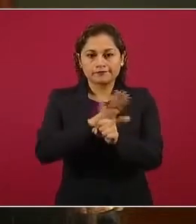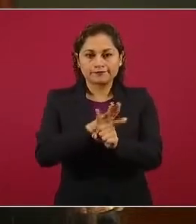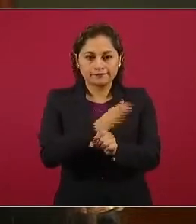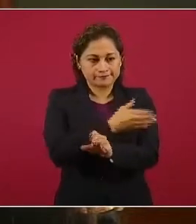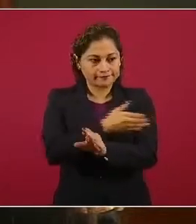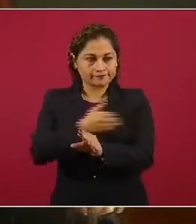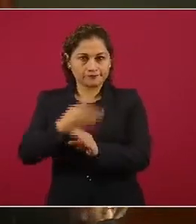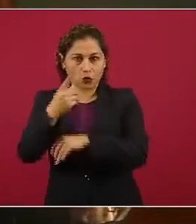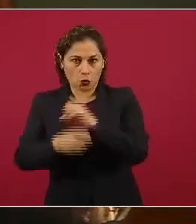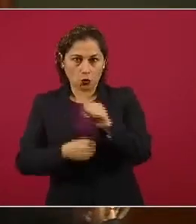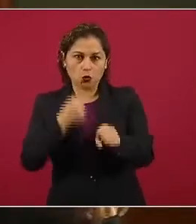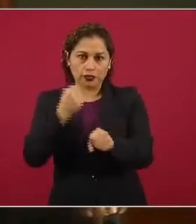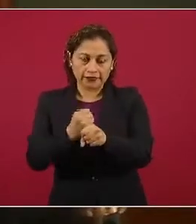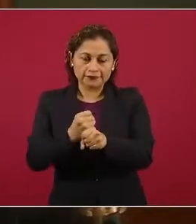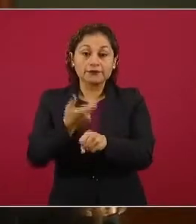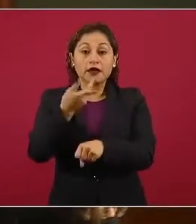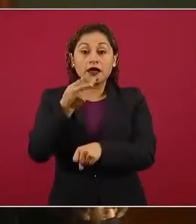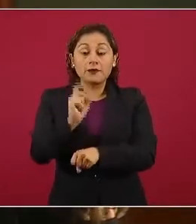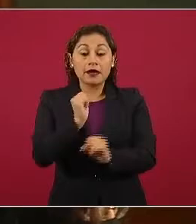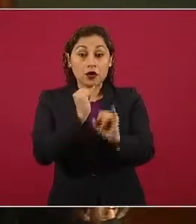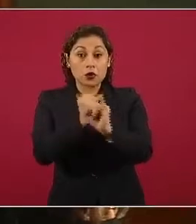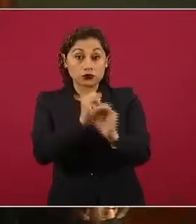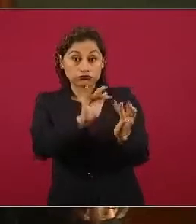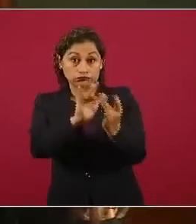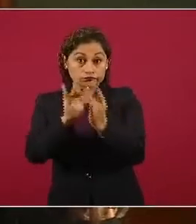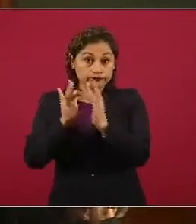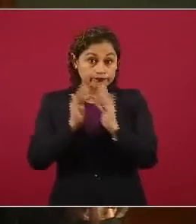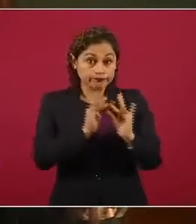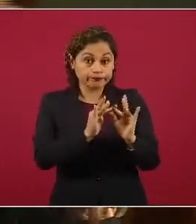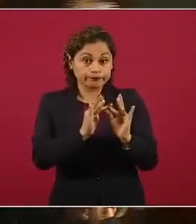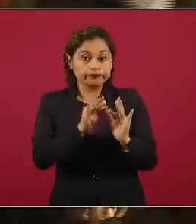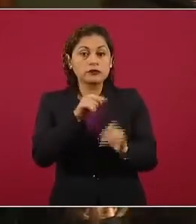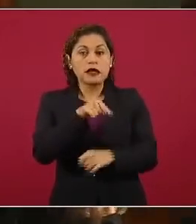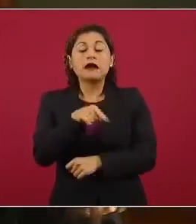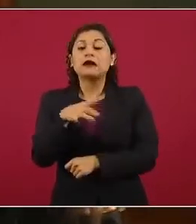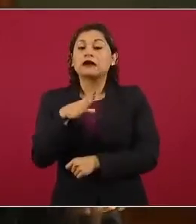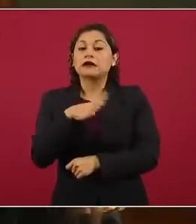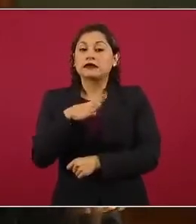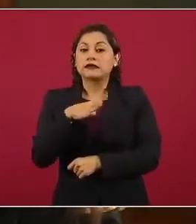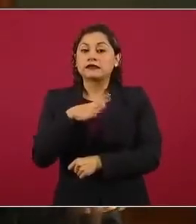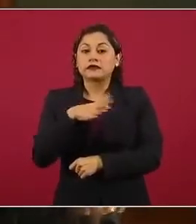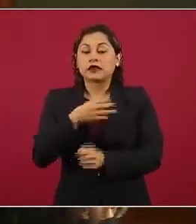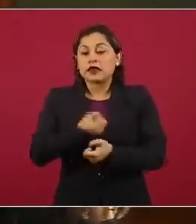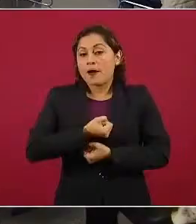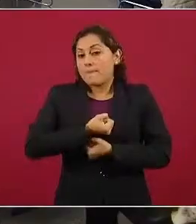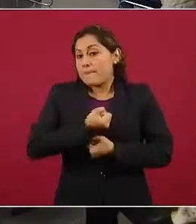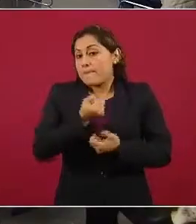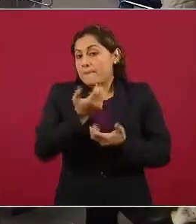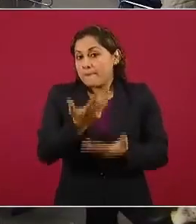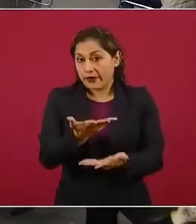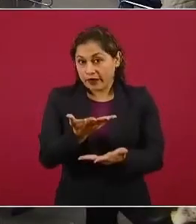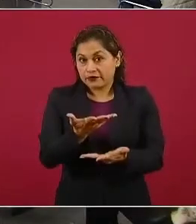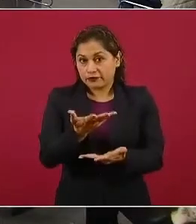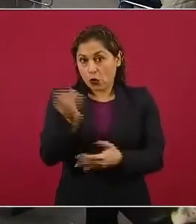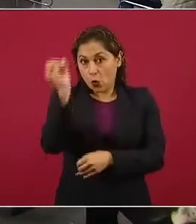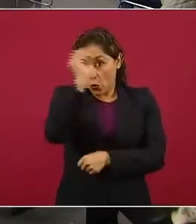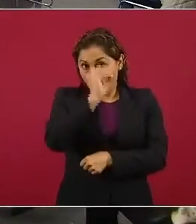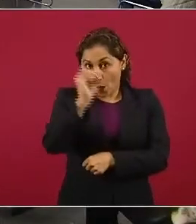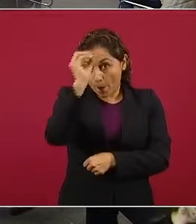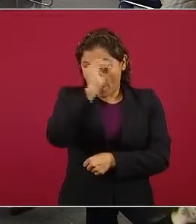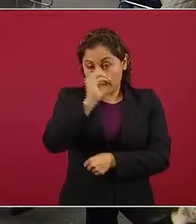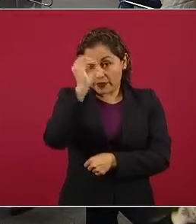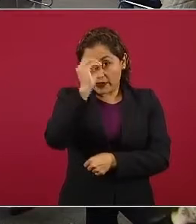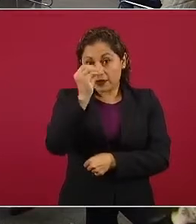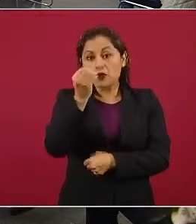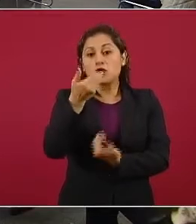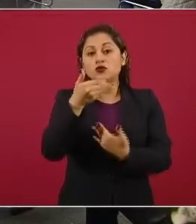en las redes sociales ha habido, por supuesto, expresiones sobre que algunas personas